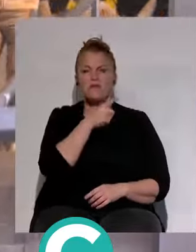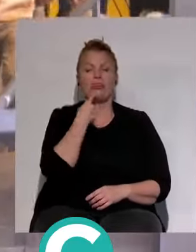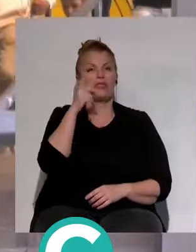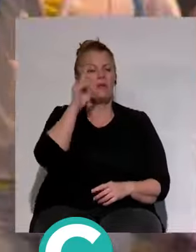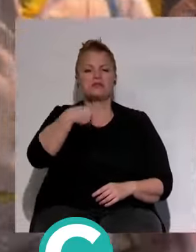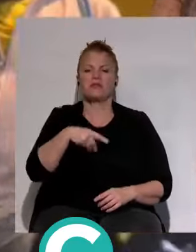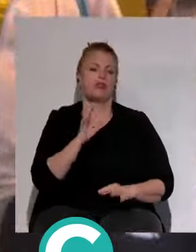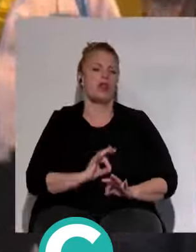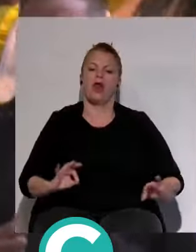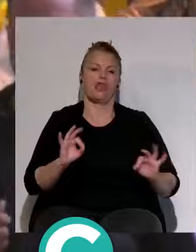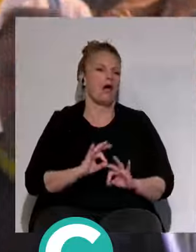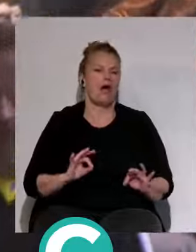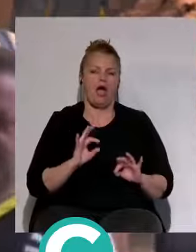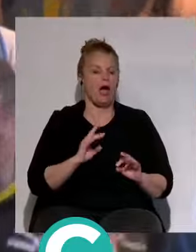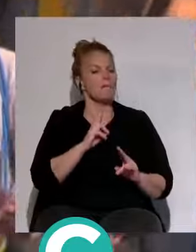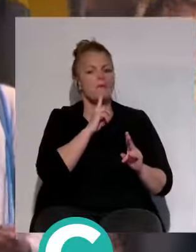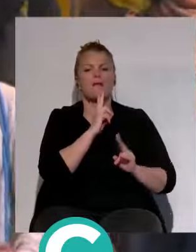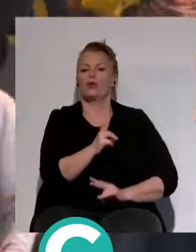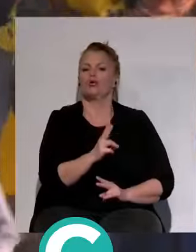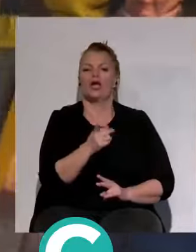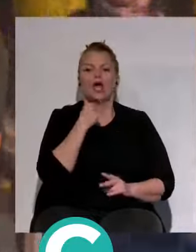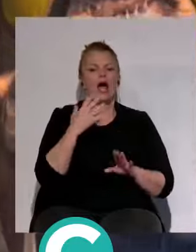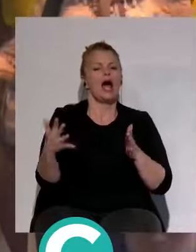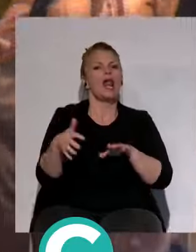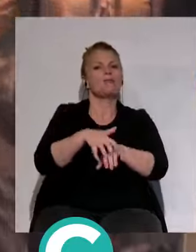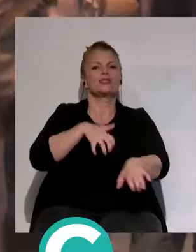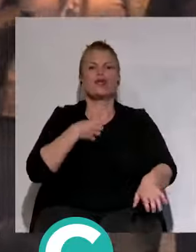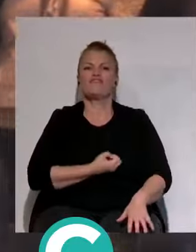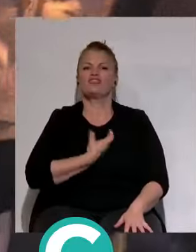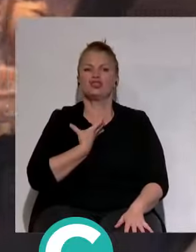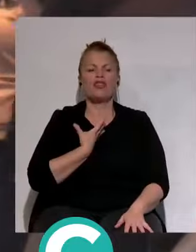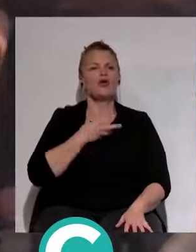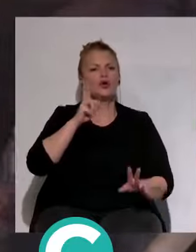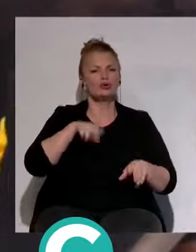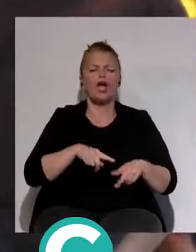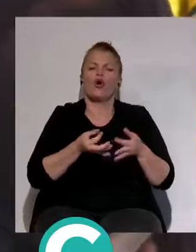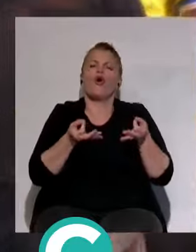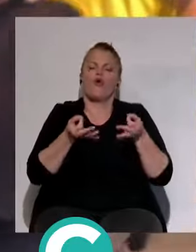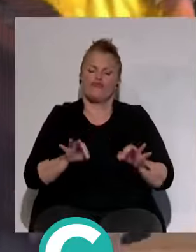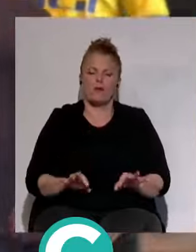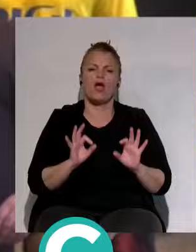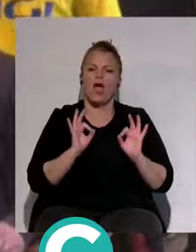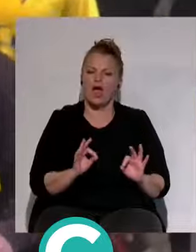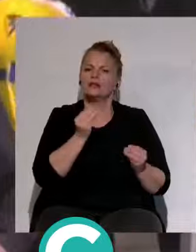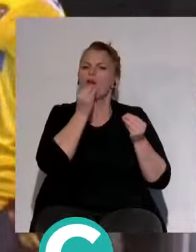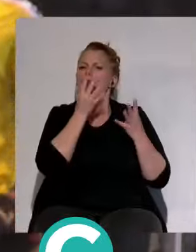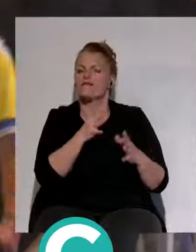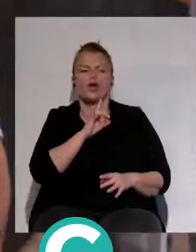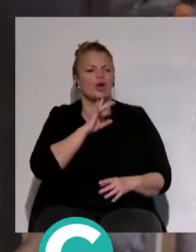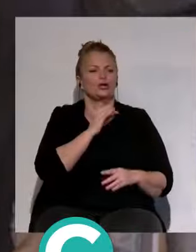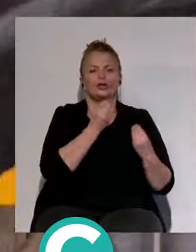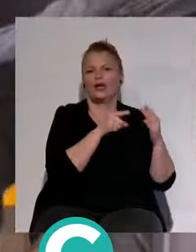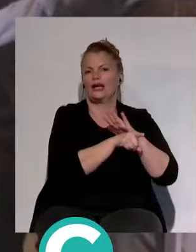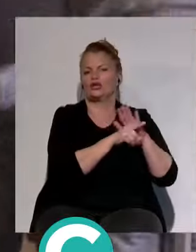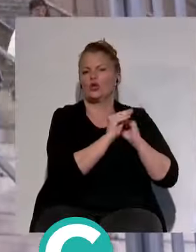Respondía que la mayoría de los aficionados del CAIS a día de hoy estaba muy conforme con la gestión de la entidad.